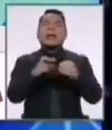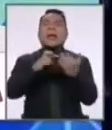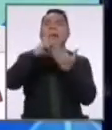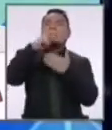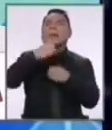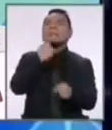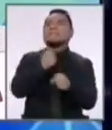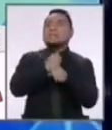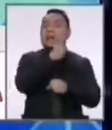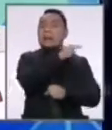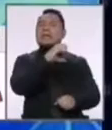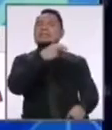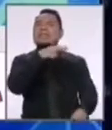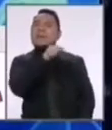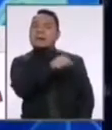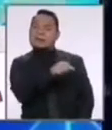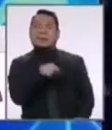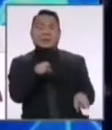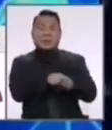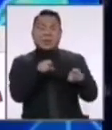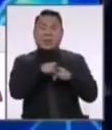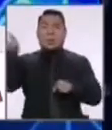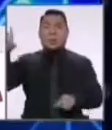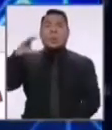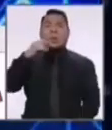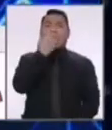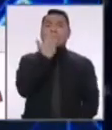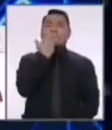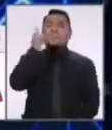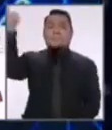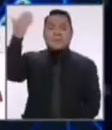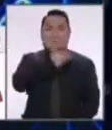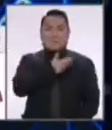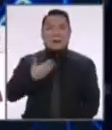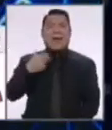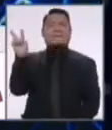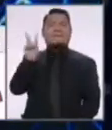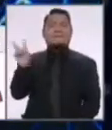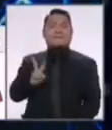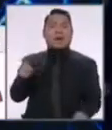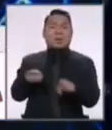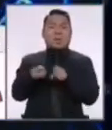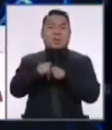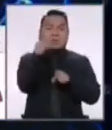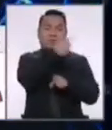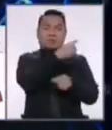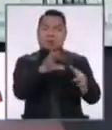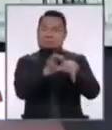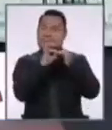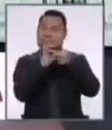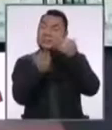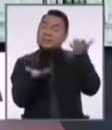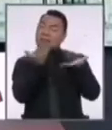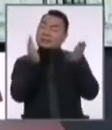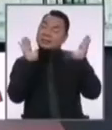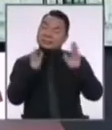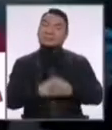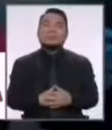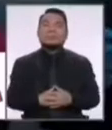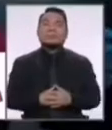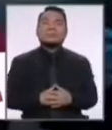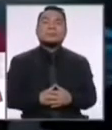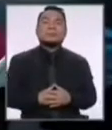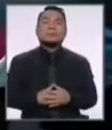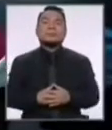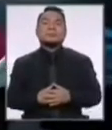Chamba debe ser el mismo plan del señor Chávez en Venezuela. Deben tener muy buenos contactos por allá. El candidato Arana me estaba